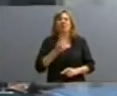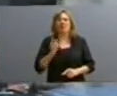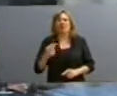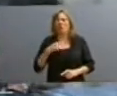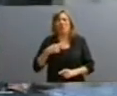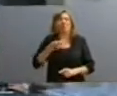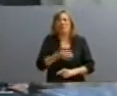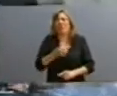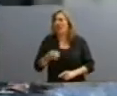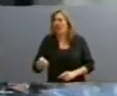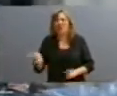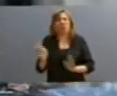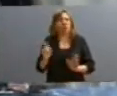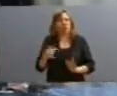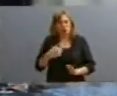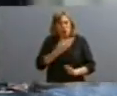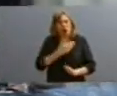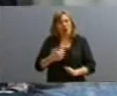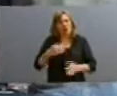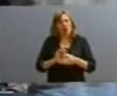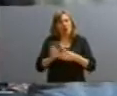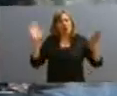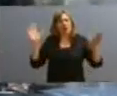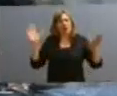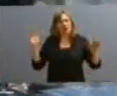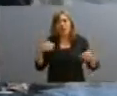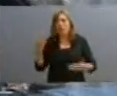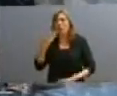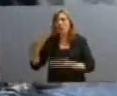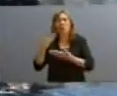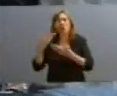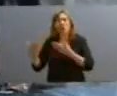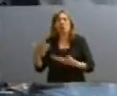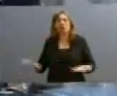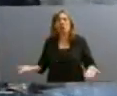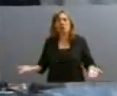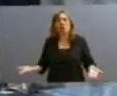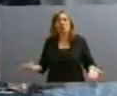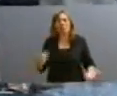genocidas, están hablando con gobiernos democráticos, con gobiernos